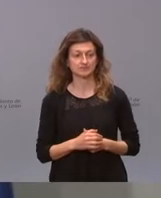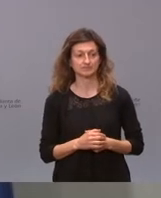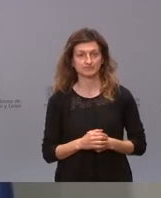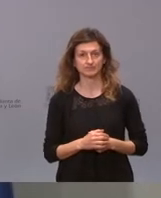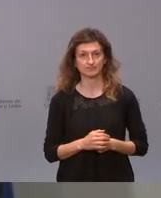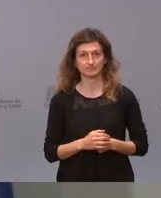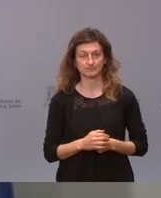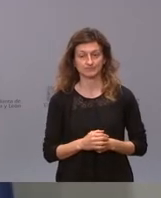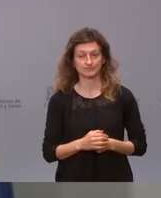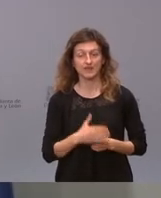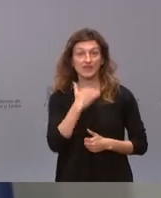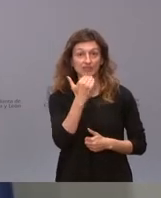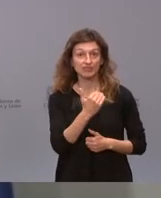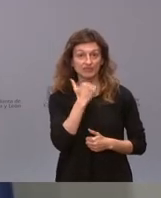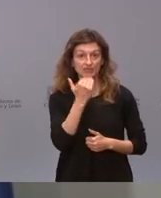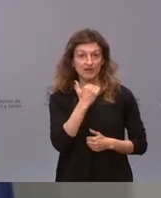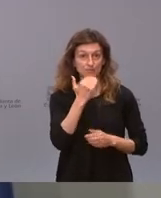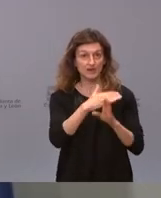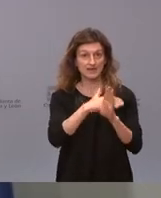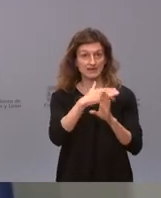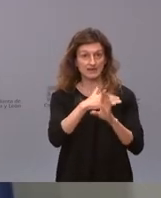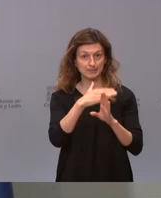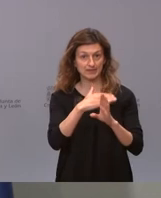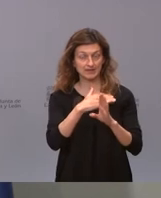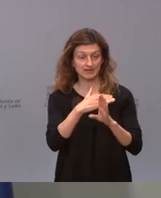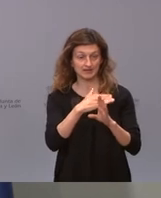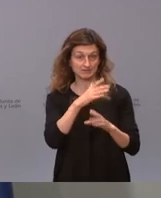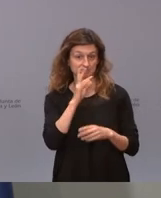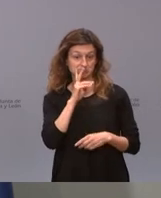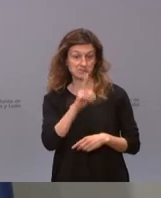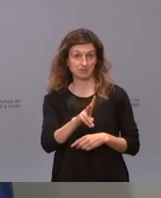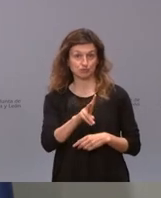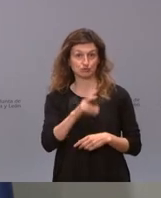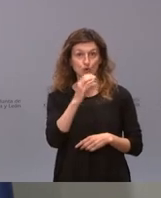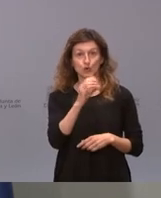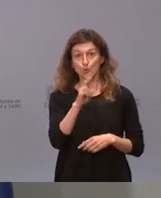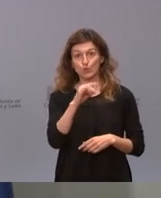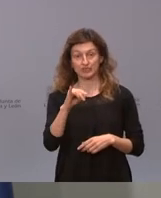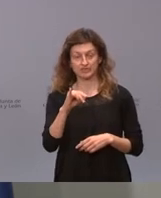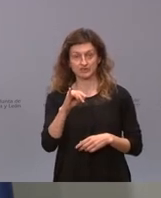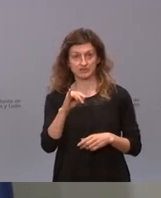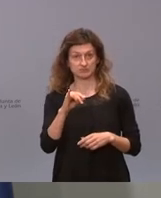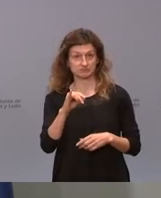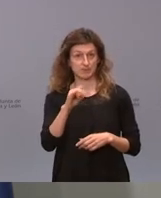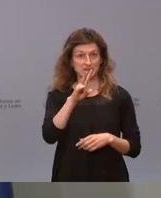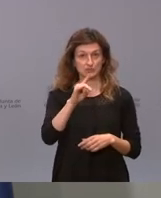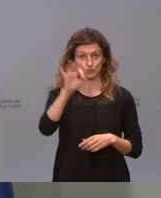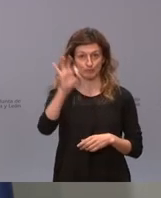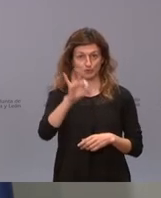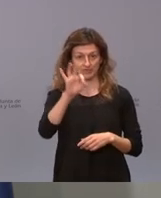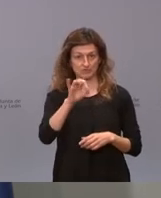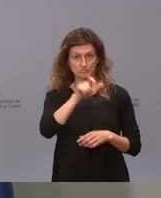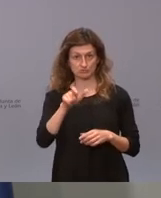pues Zamora tiene el nivel de saturación de las de las UCI en el 21%